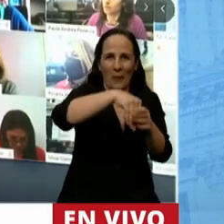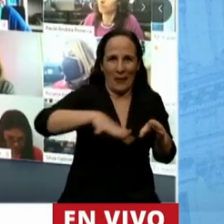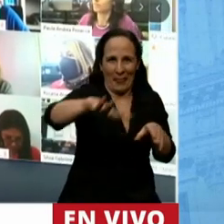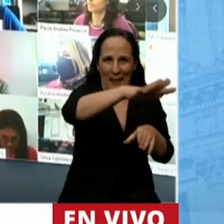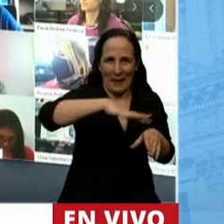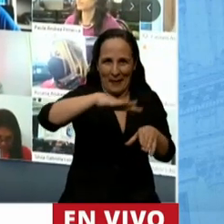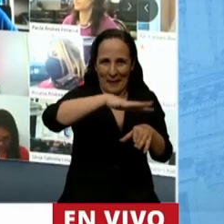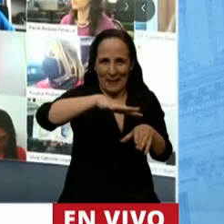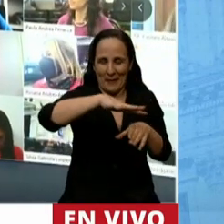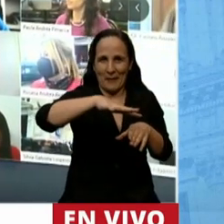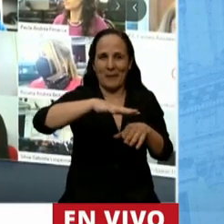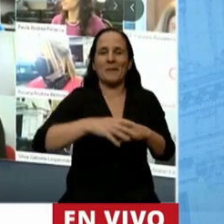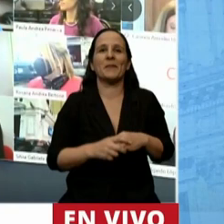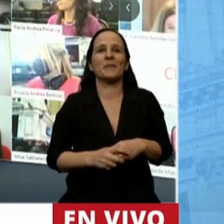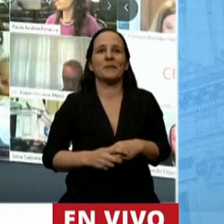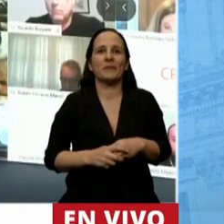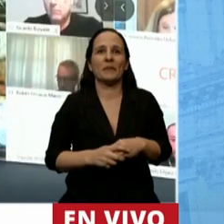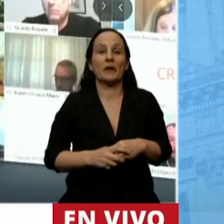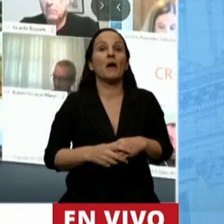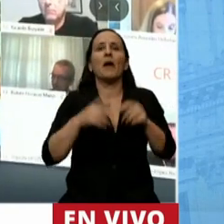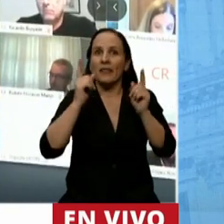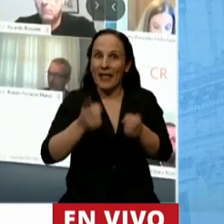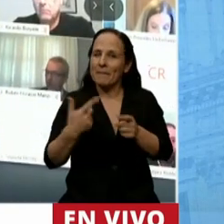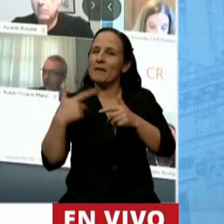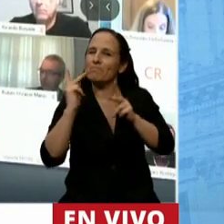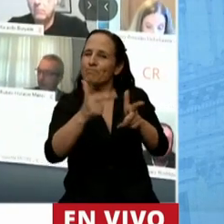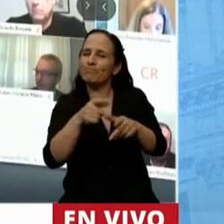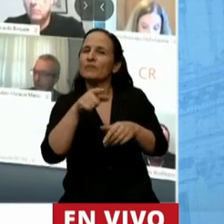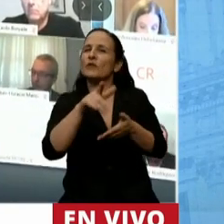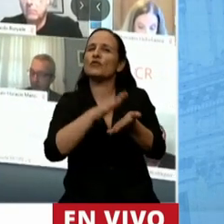como otra de las políticas que les había enumerado el cuidado de los ingresos